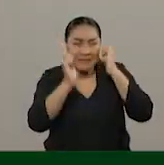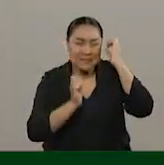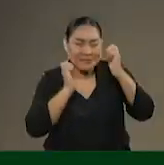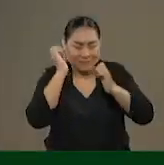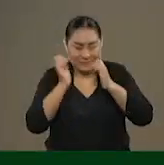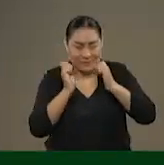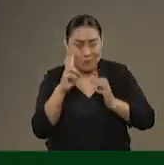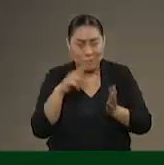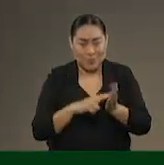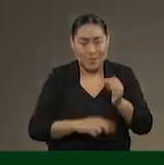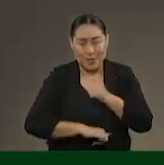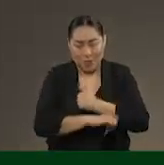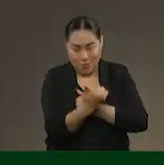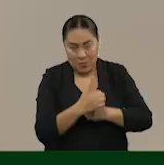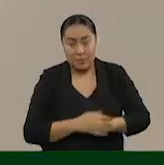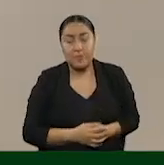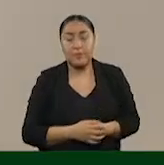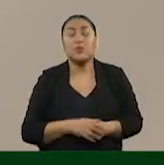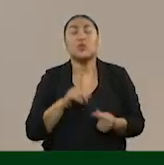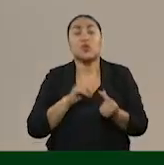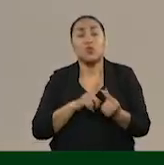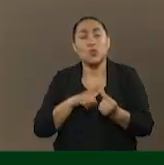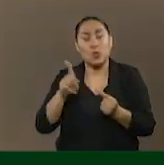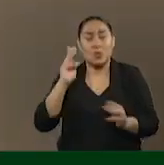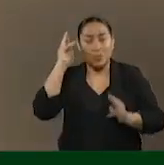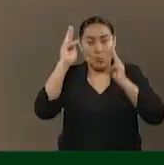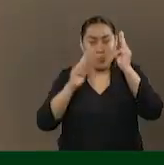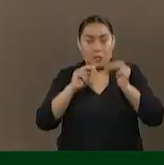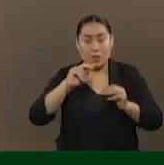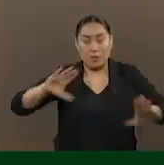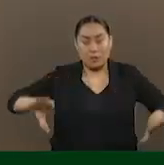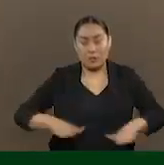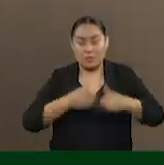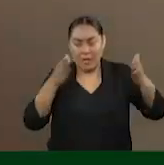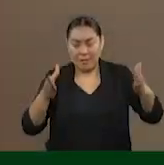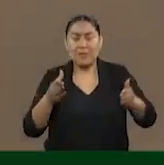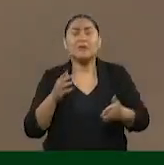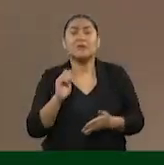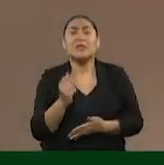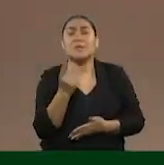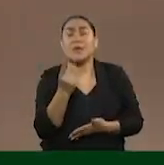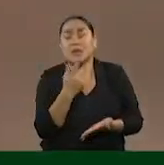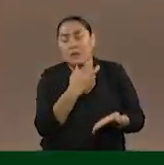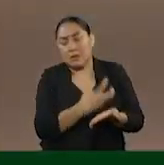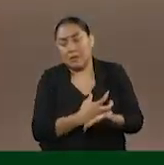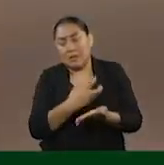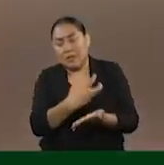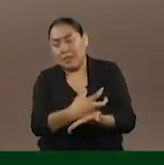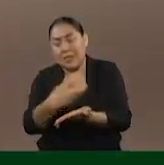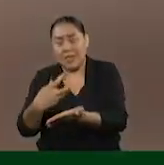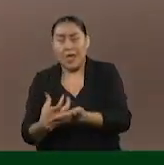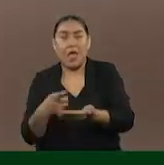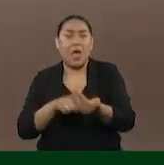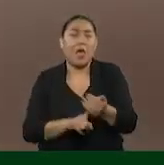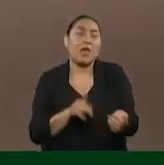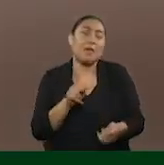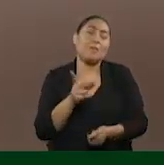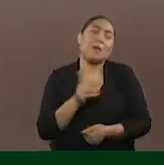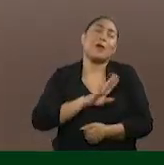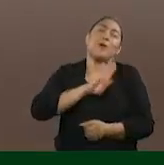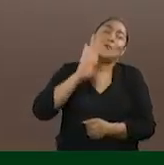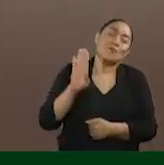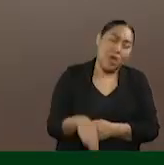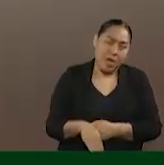2011, exhibida en el Museo Tamayo en la que se utilizaron perros postrados en alfombras y simulando estar muertos.